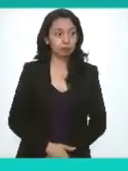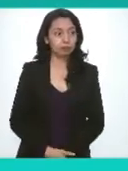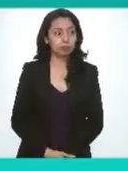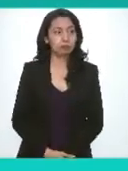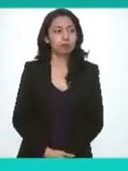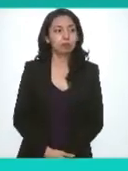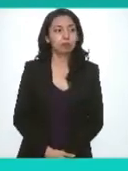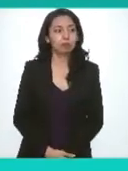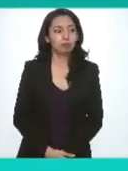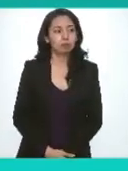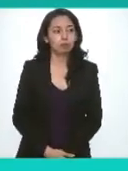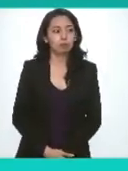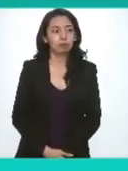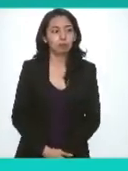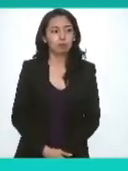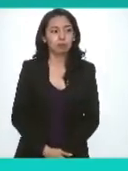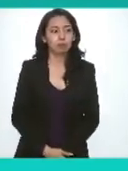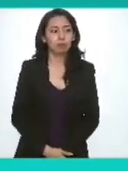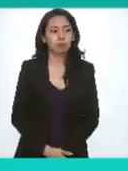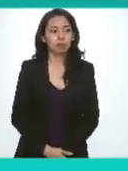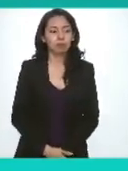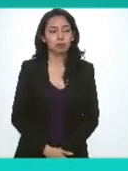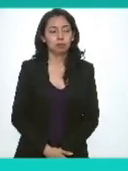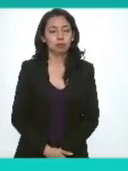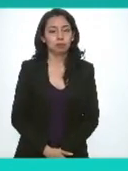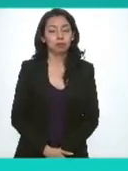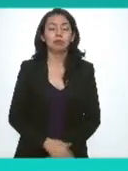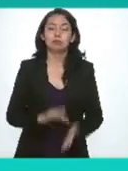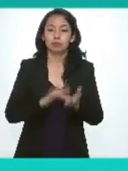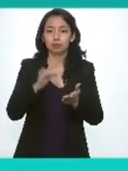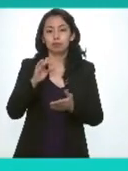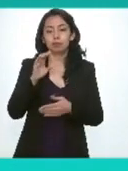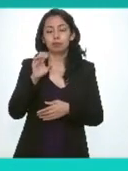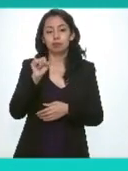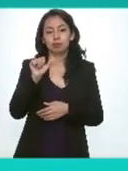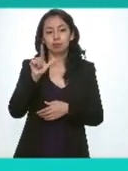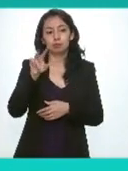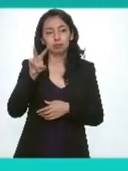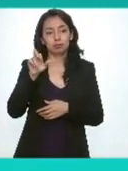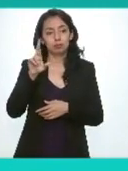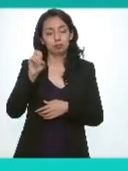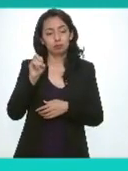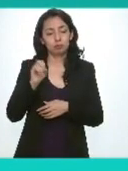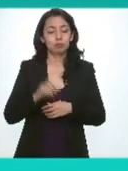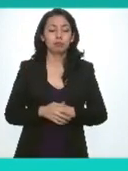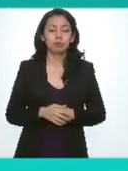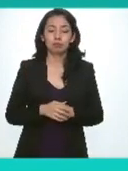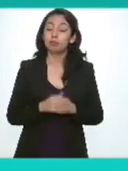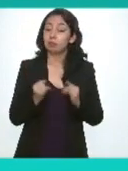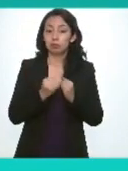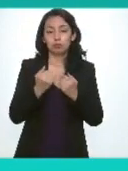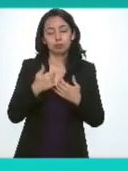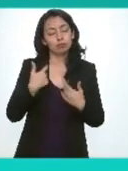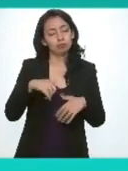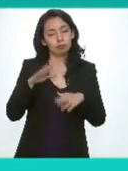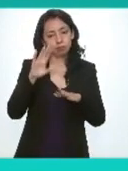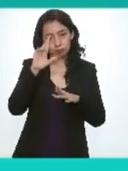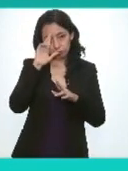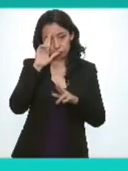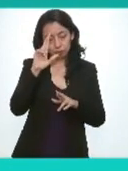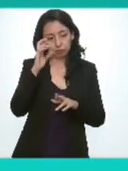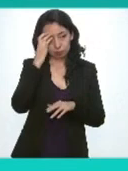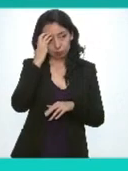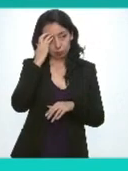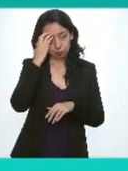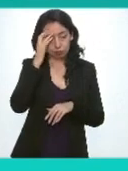muchas gracias gracias comisionado Salvador y también un reconocimiento porque nos permite